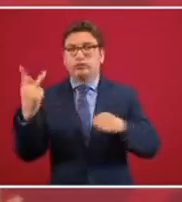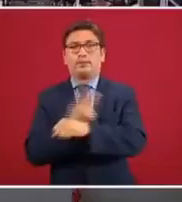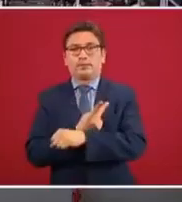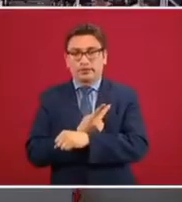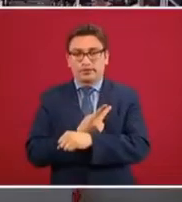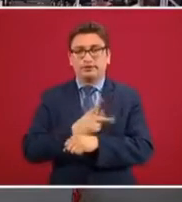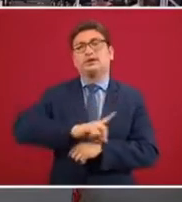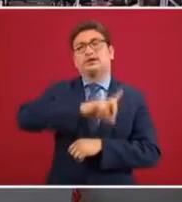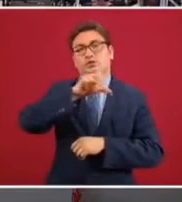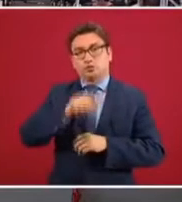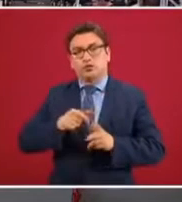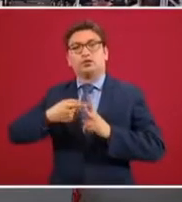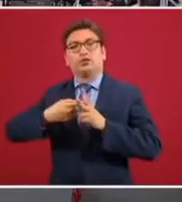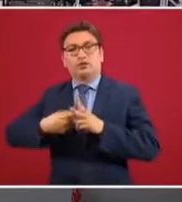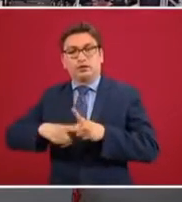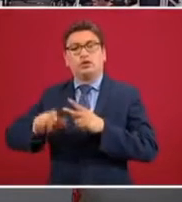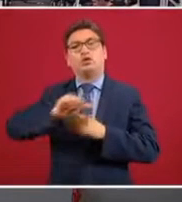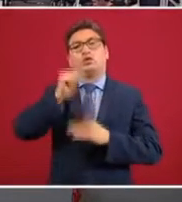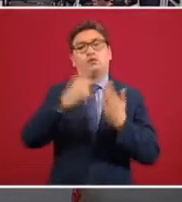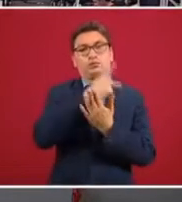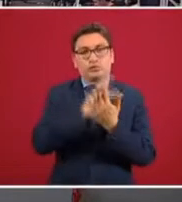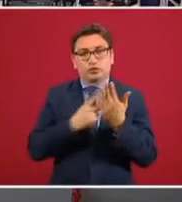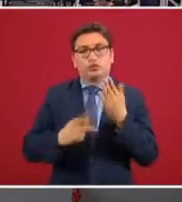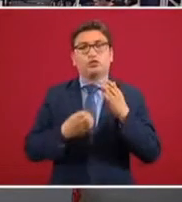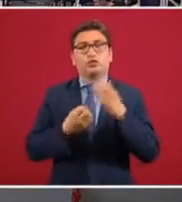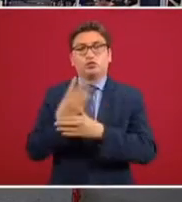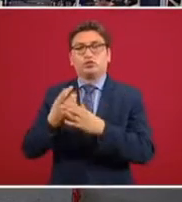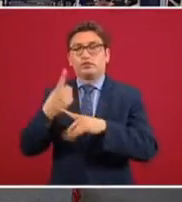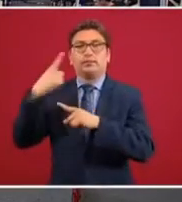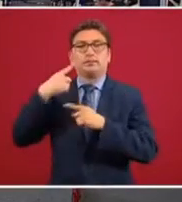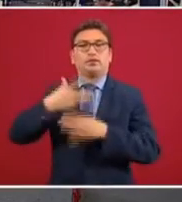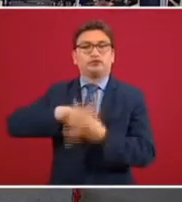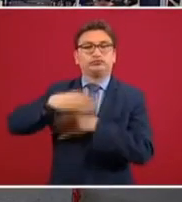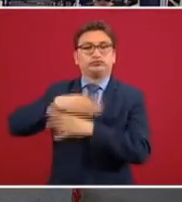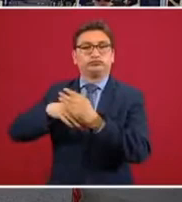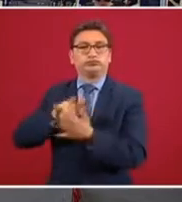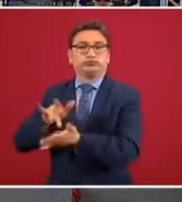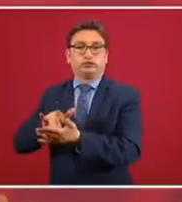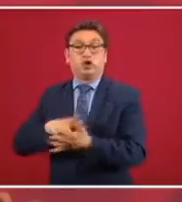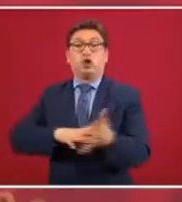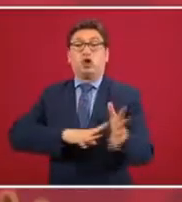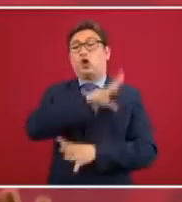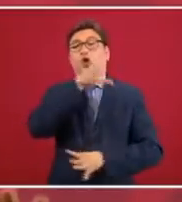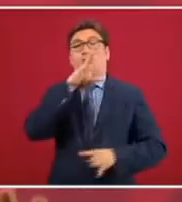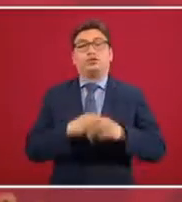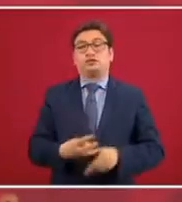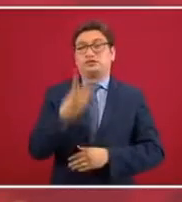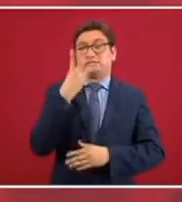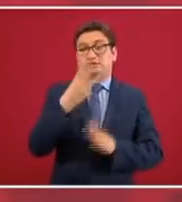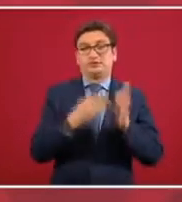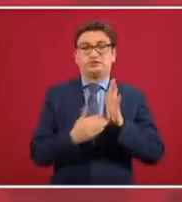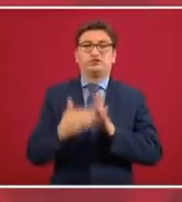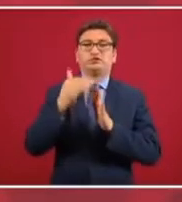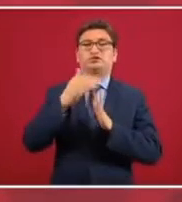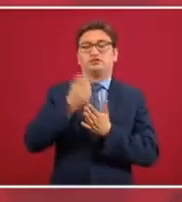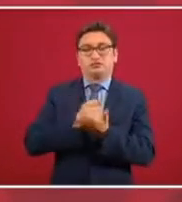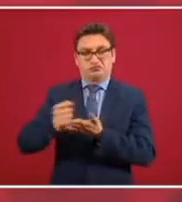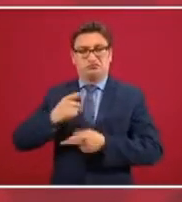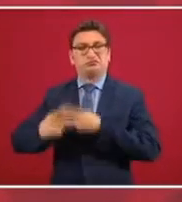programas. ¿Total tres millones de créditos? Total tres millones de créditos, porque